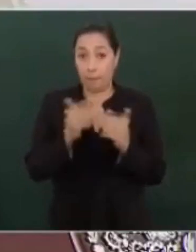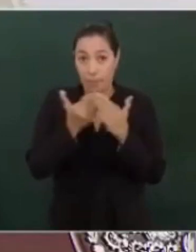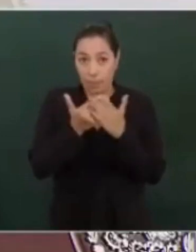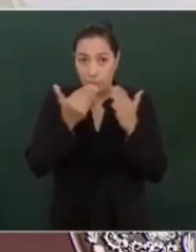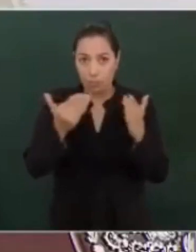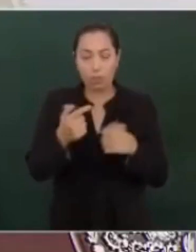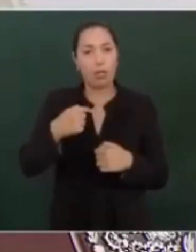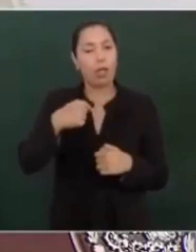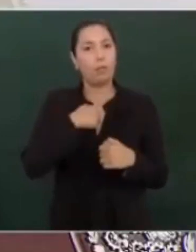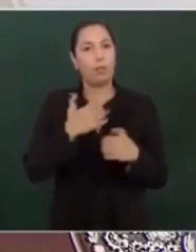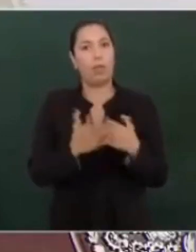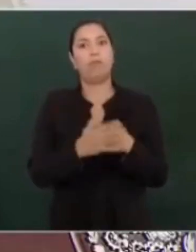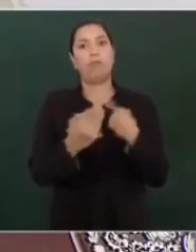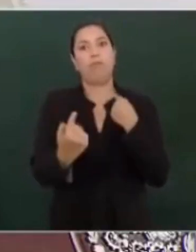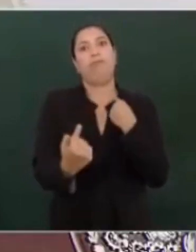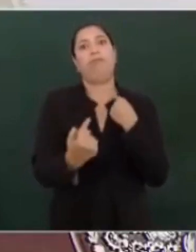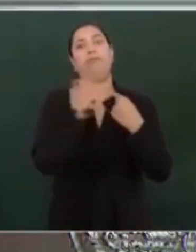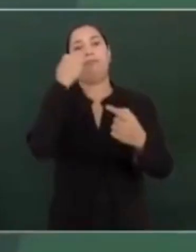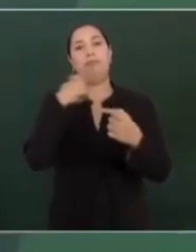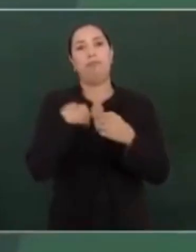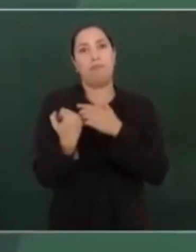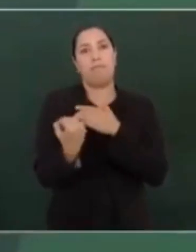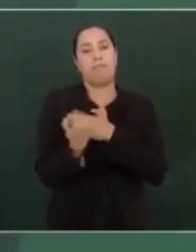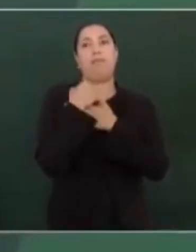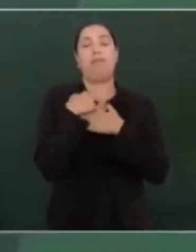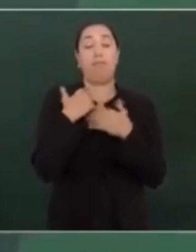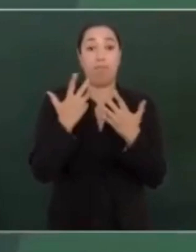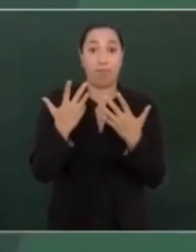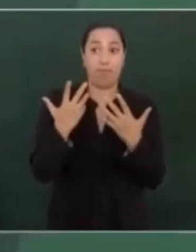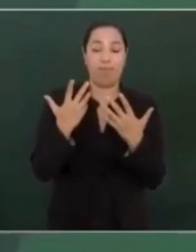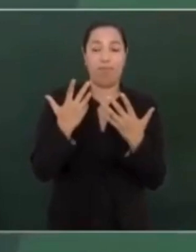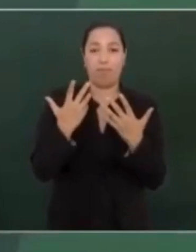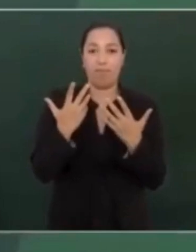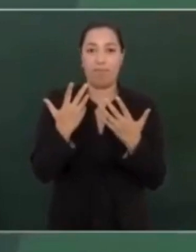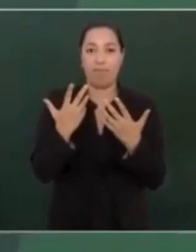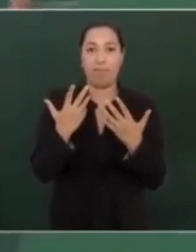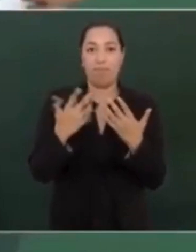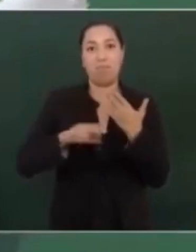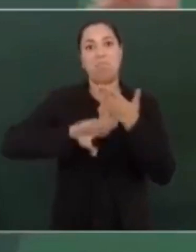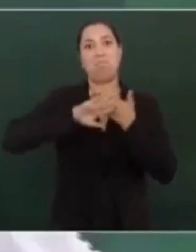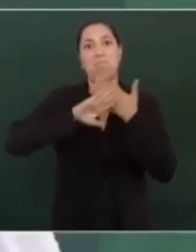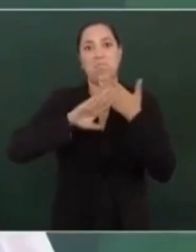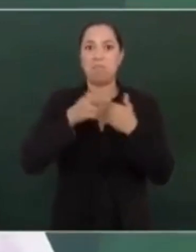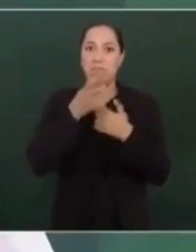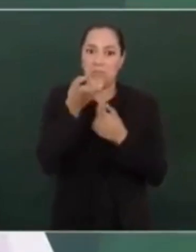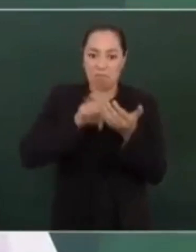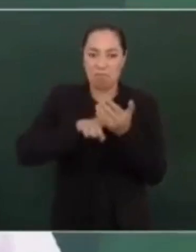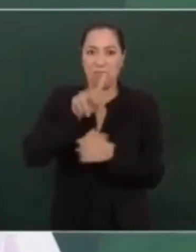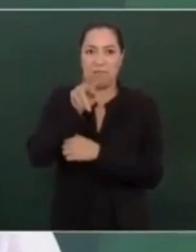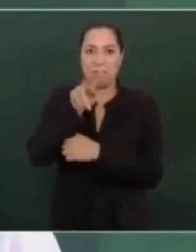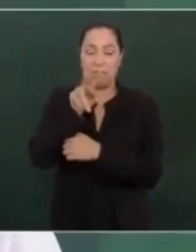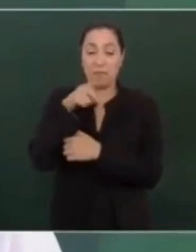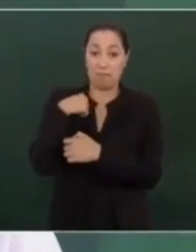hasta me mientan la madre, en la televisión,